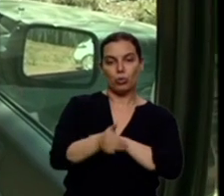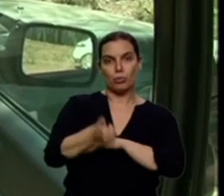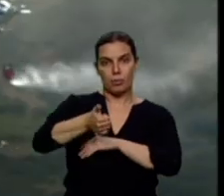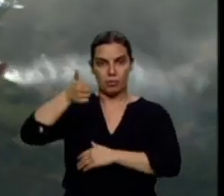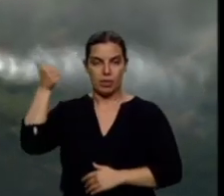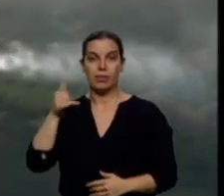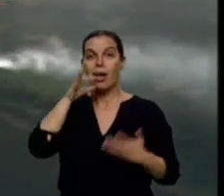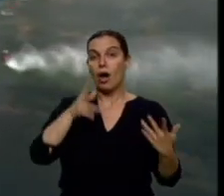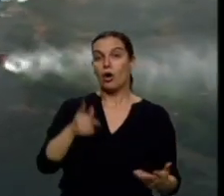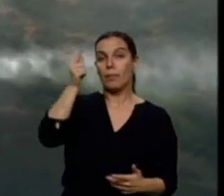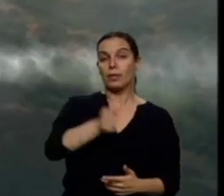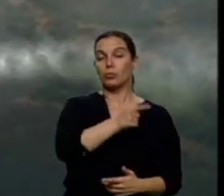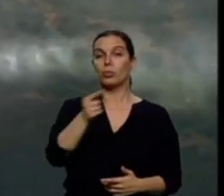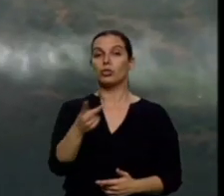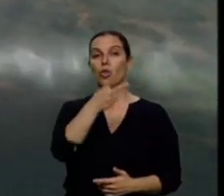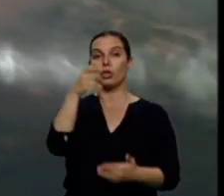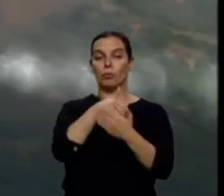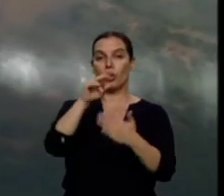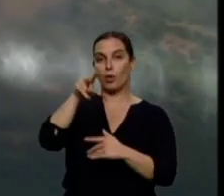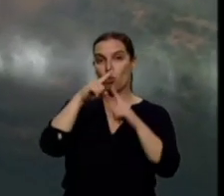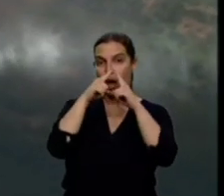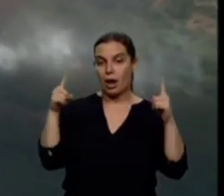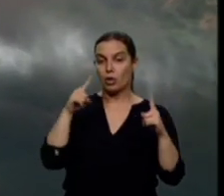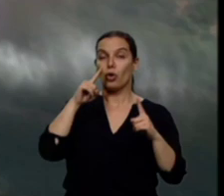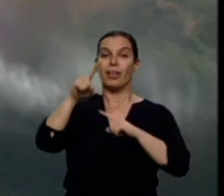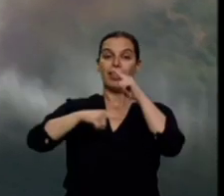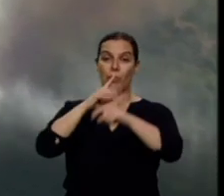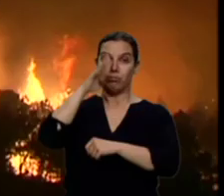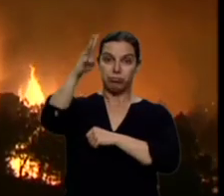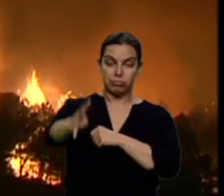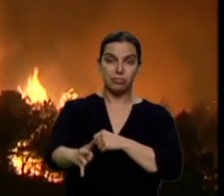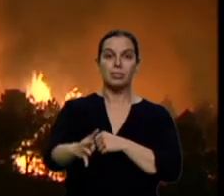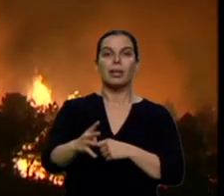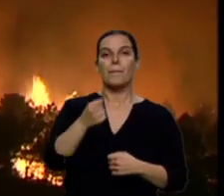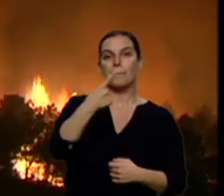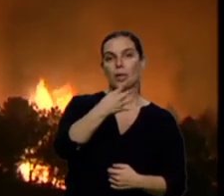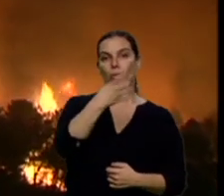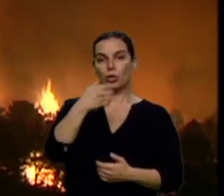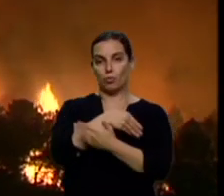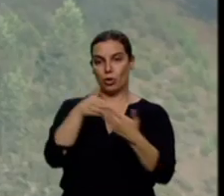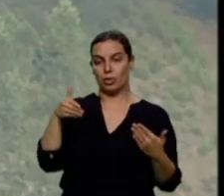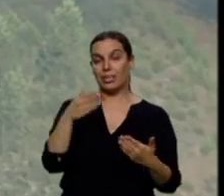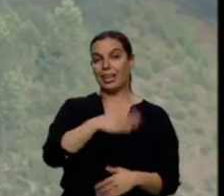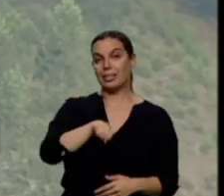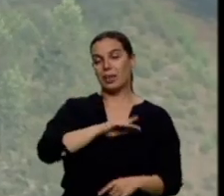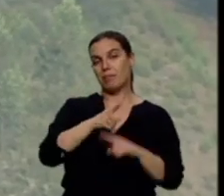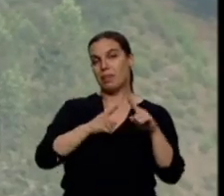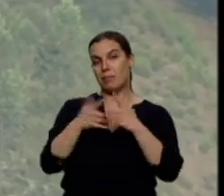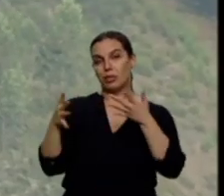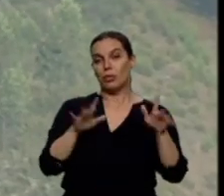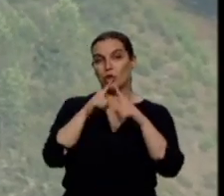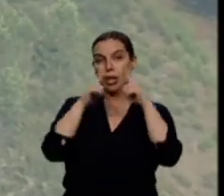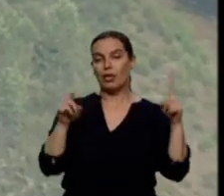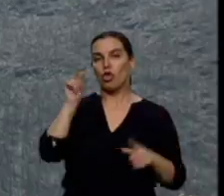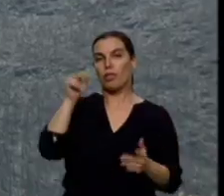200 millones de euros anuales y en el próximo periodo serán 1.400 millones. En España hay una media de 12.000 incendios cada año, la mayoría